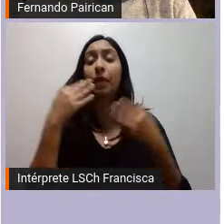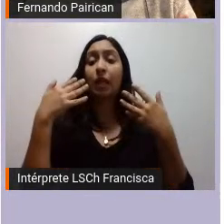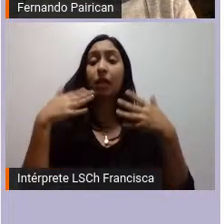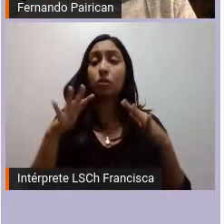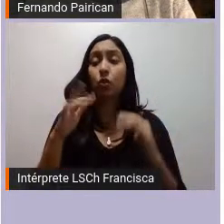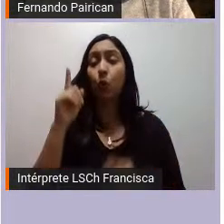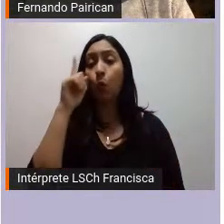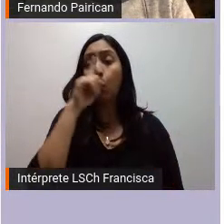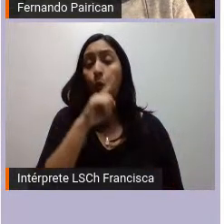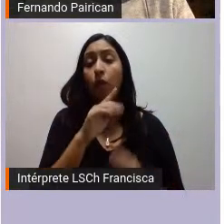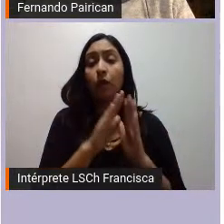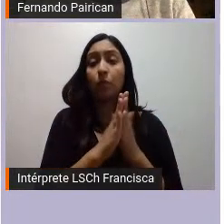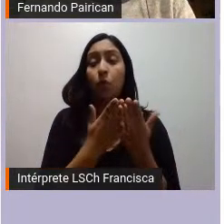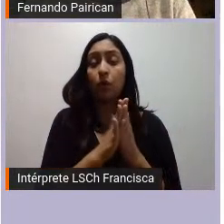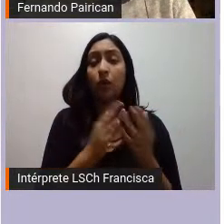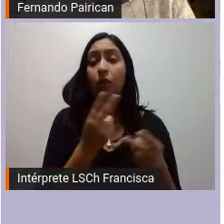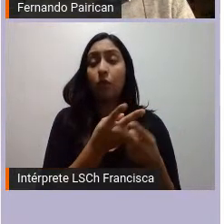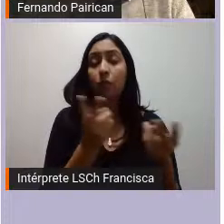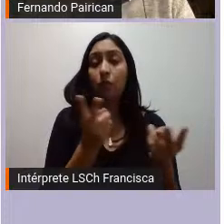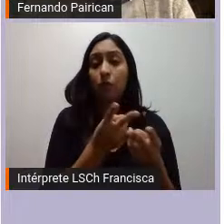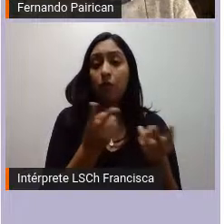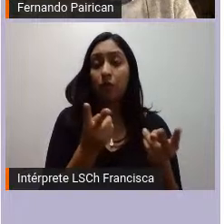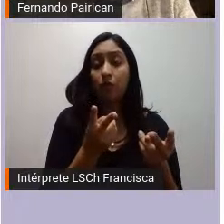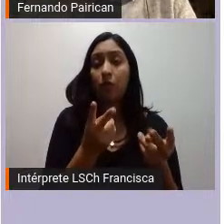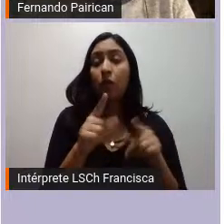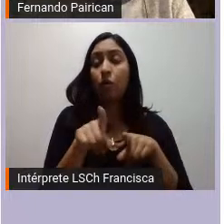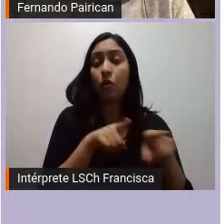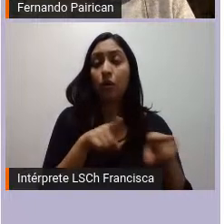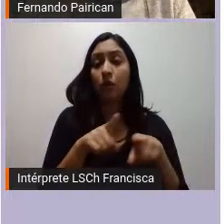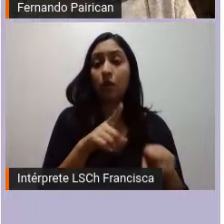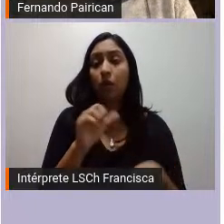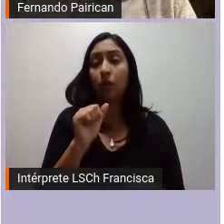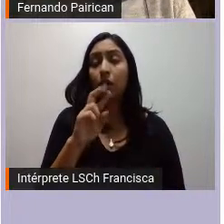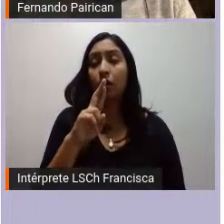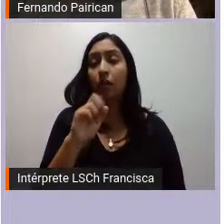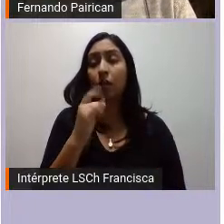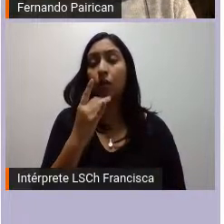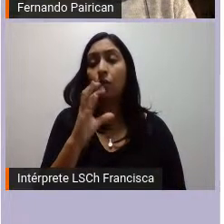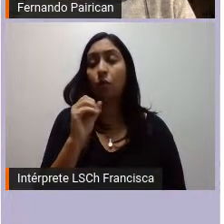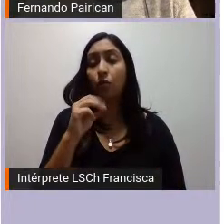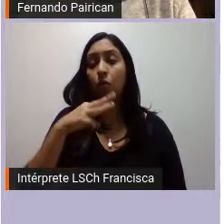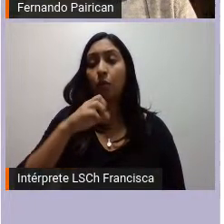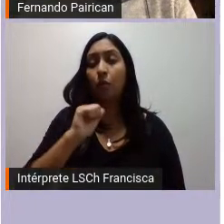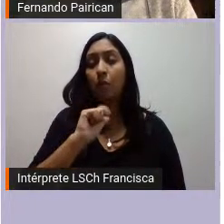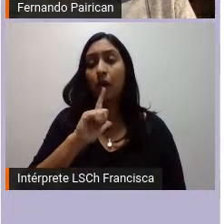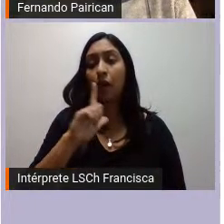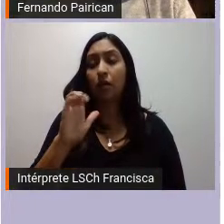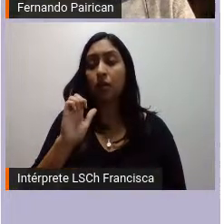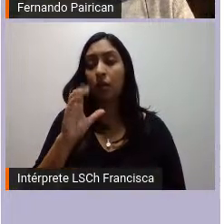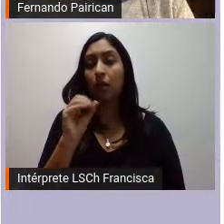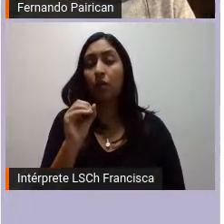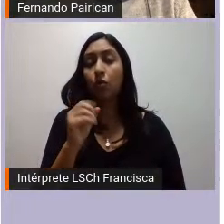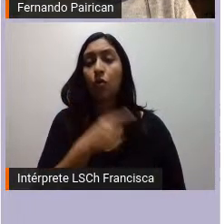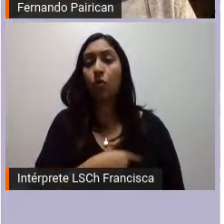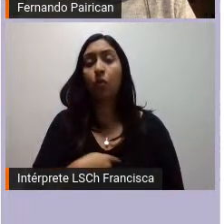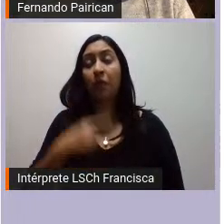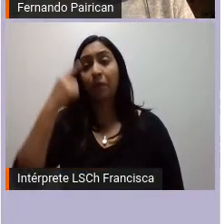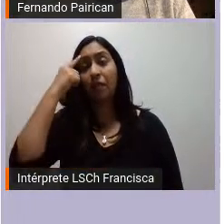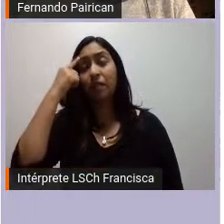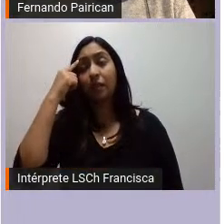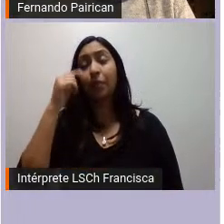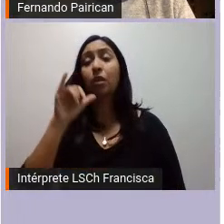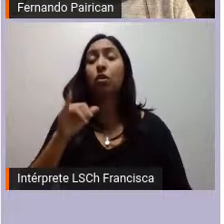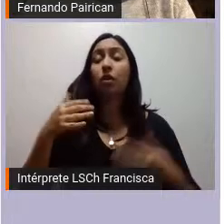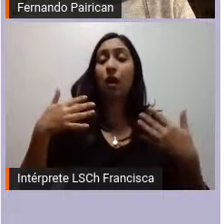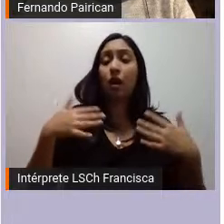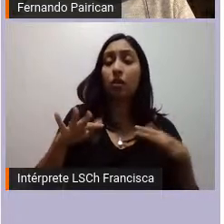publicado desde la cordillera se llama pensamiento y acción que es el